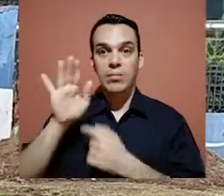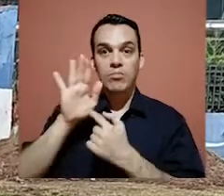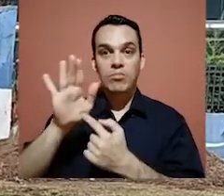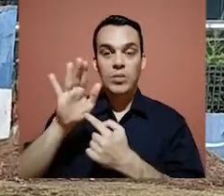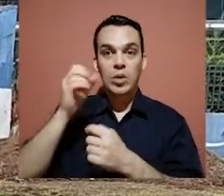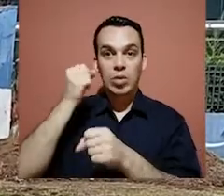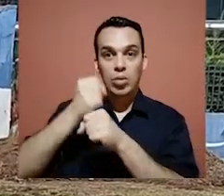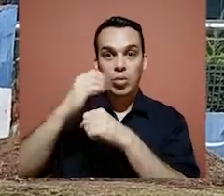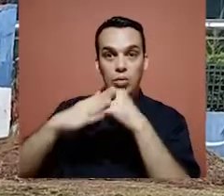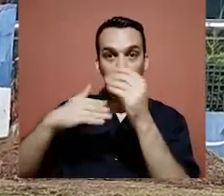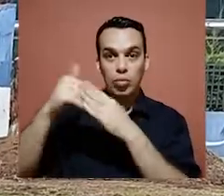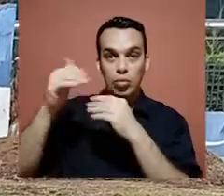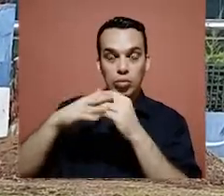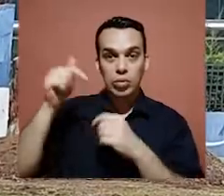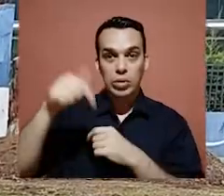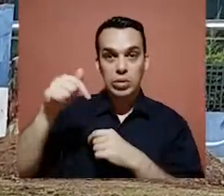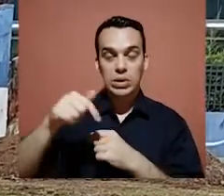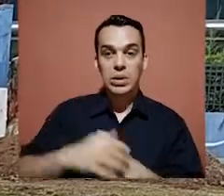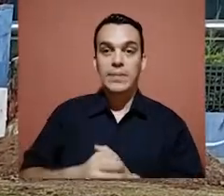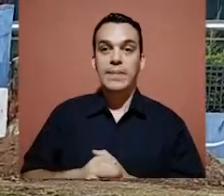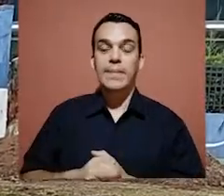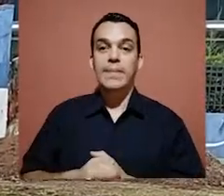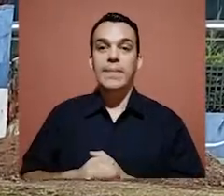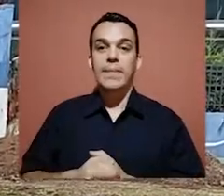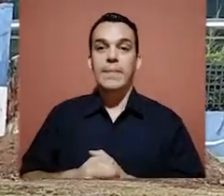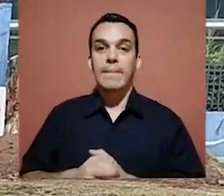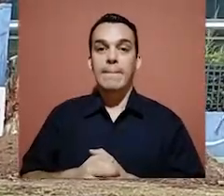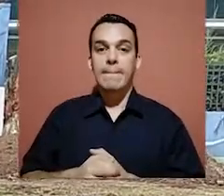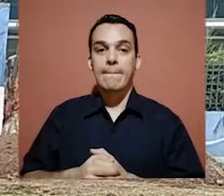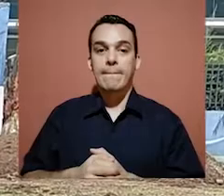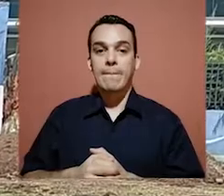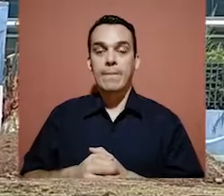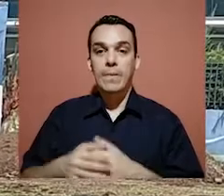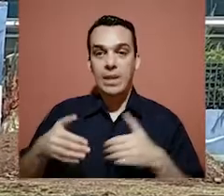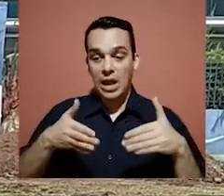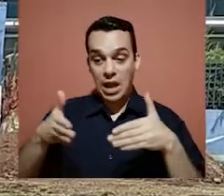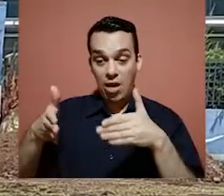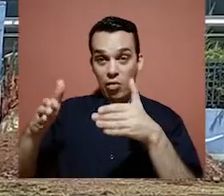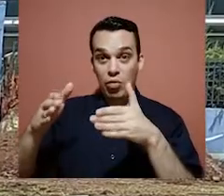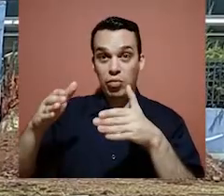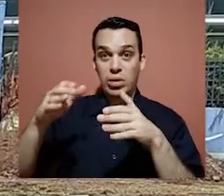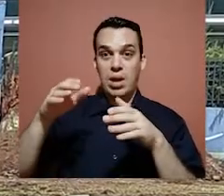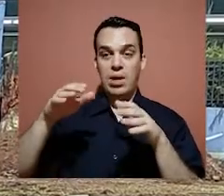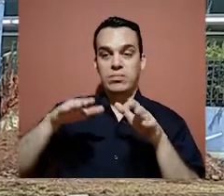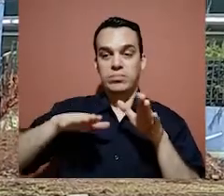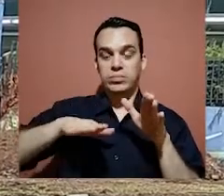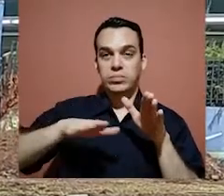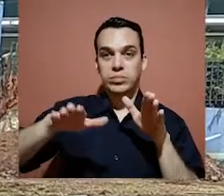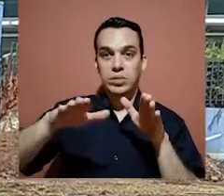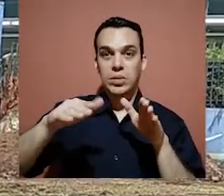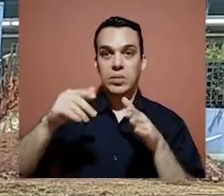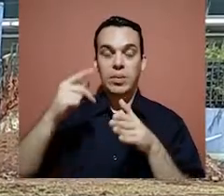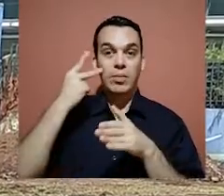ya estamos concluyendo las cartas de documentaciones del anfiteatro, ya colamos la lucha de la cancha y